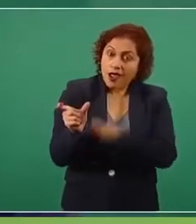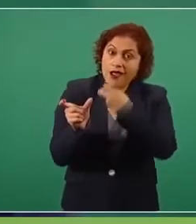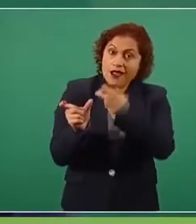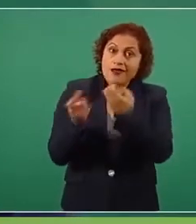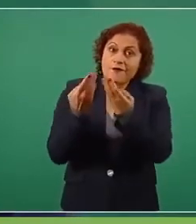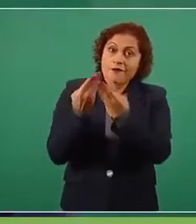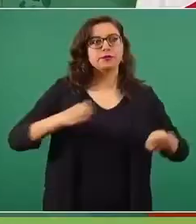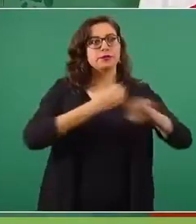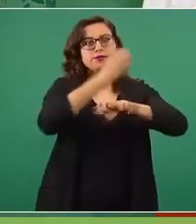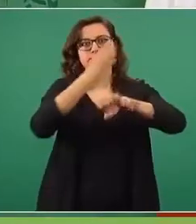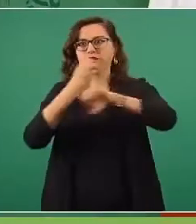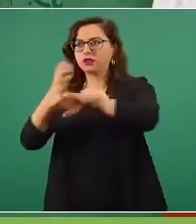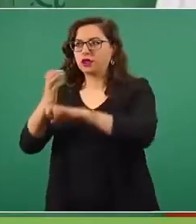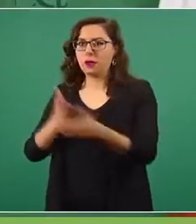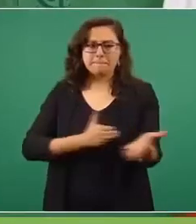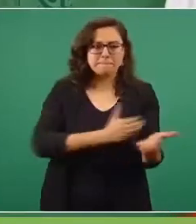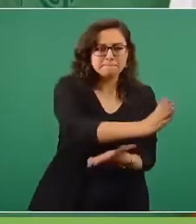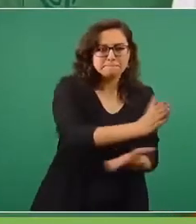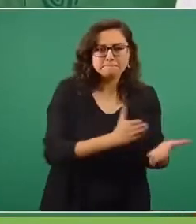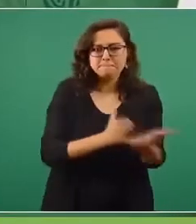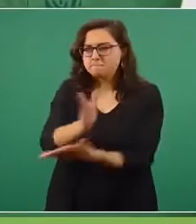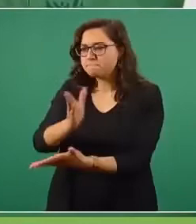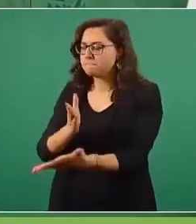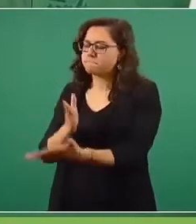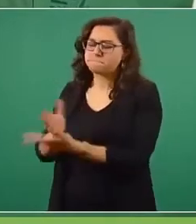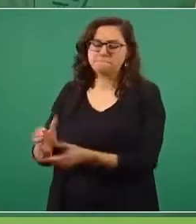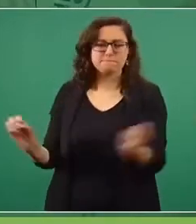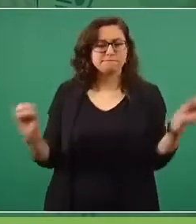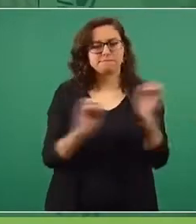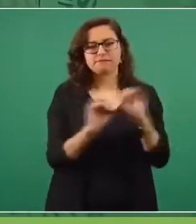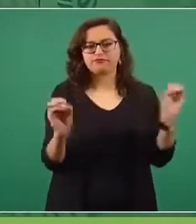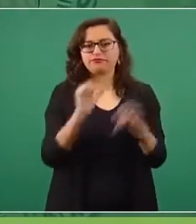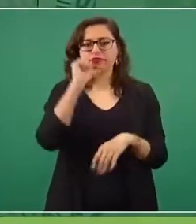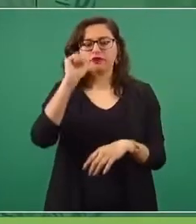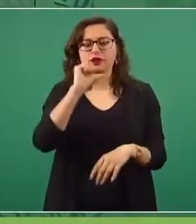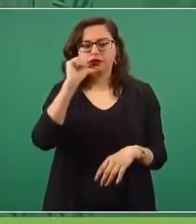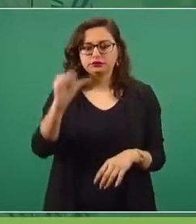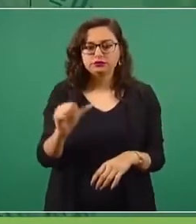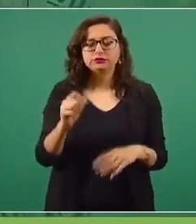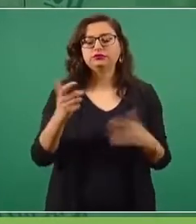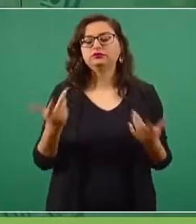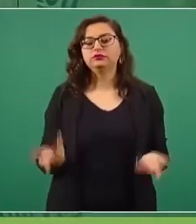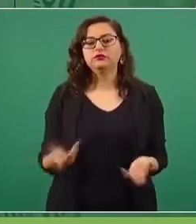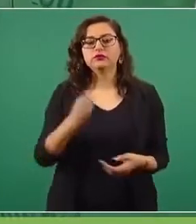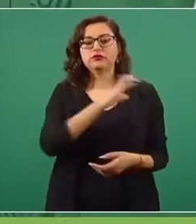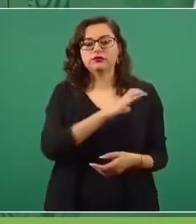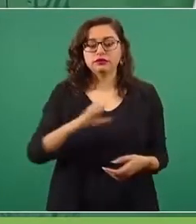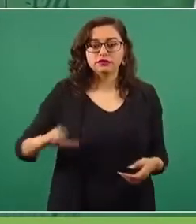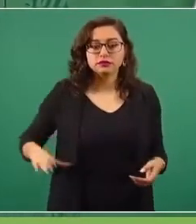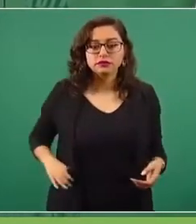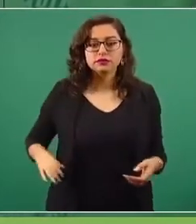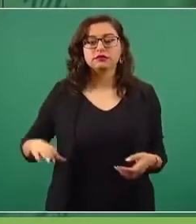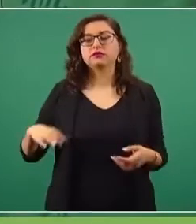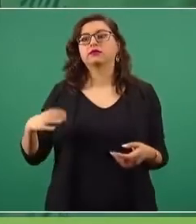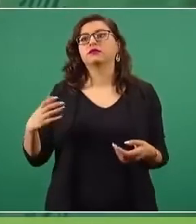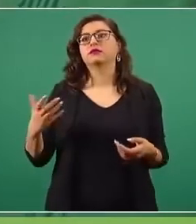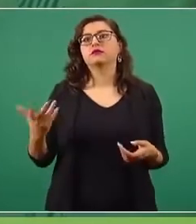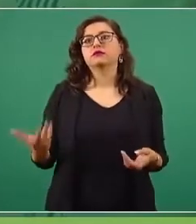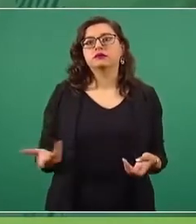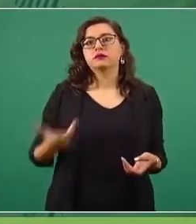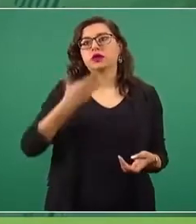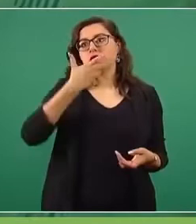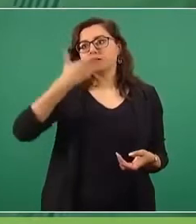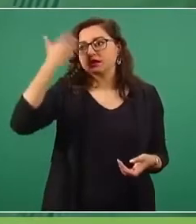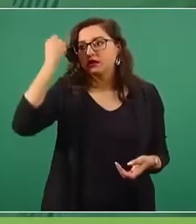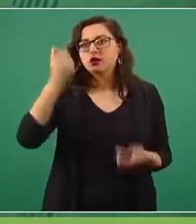denunciando, que no se apoye a ningún candidato de ningún partido con presupuesto público.